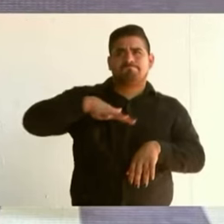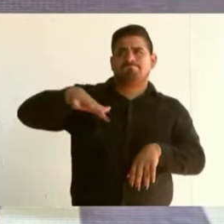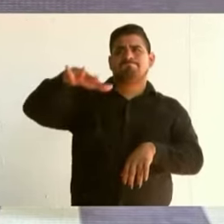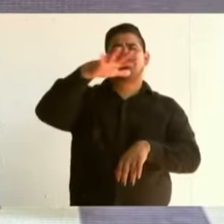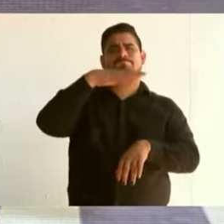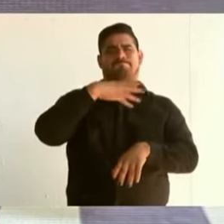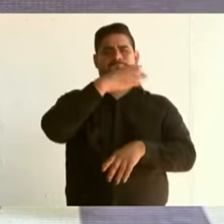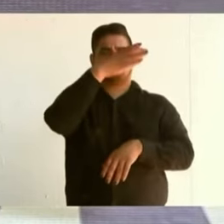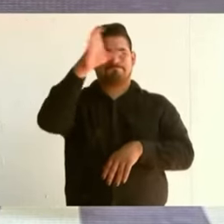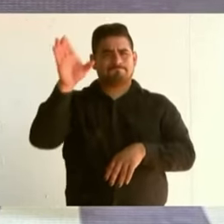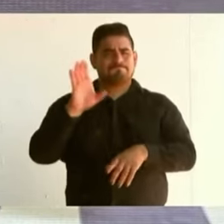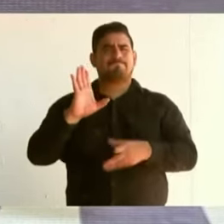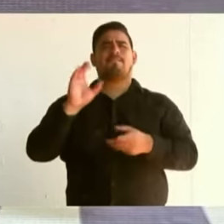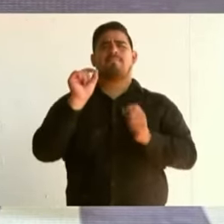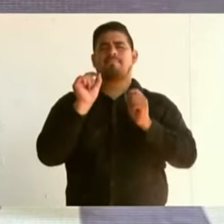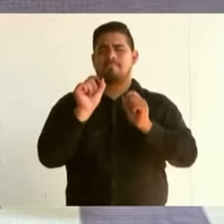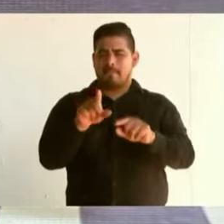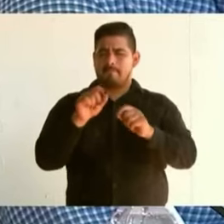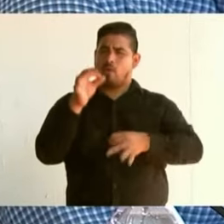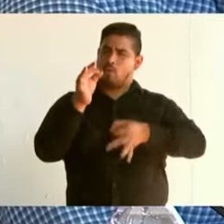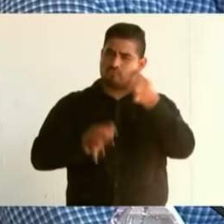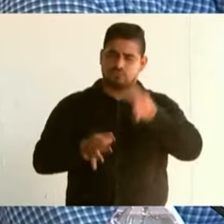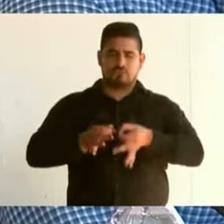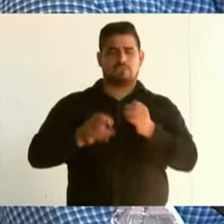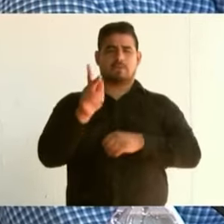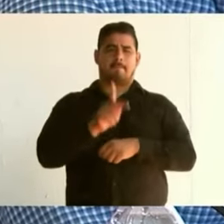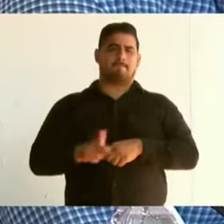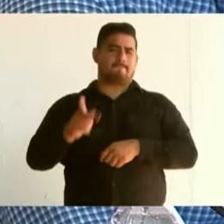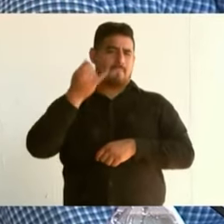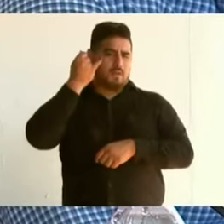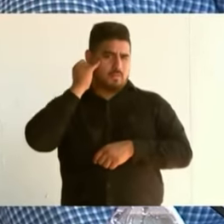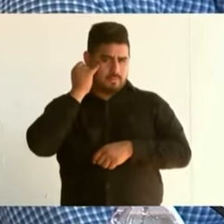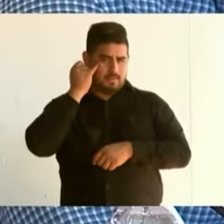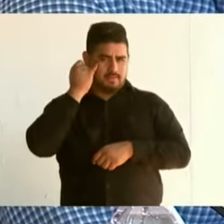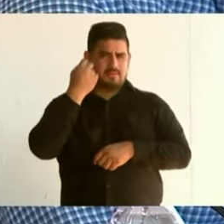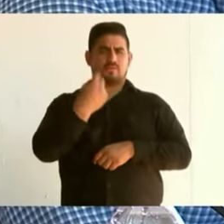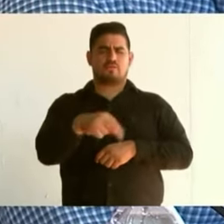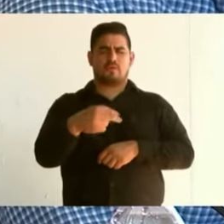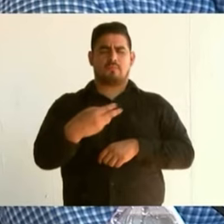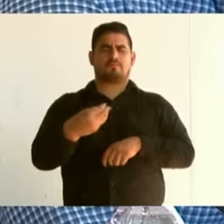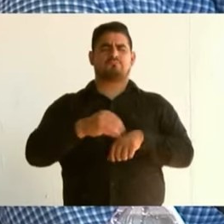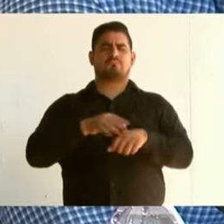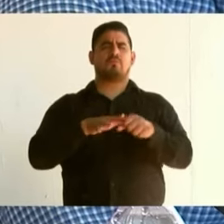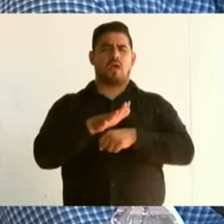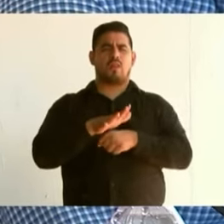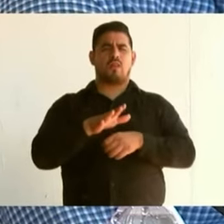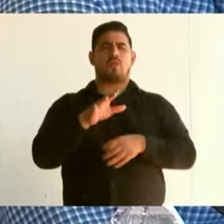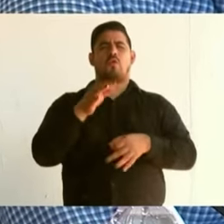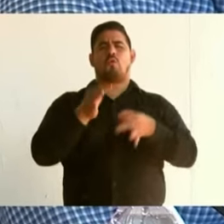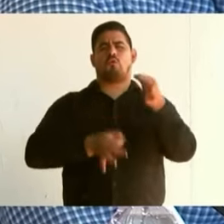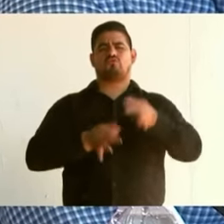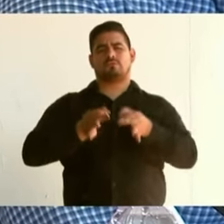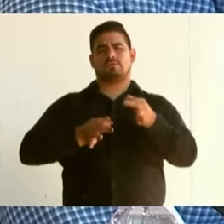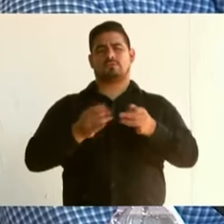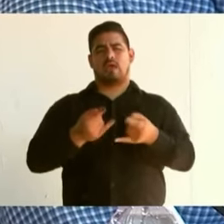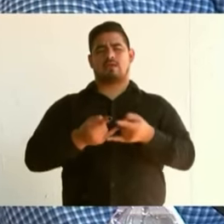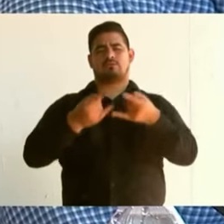justicia para los pueblos originarios. Que tiene un nombre, justicia histórica.